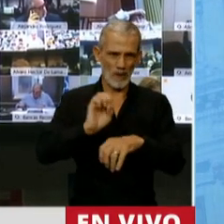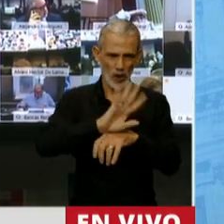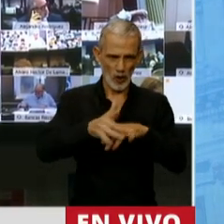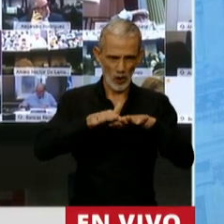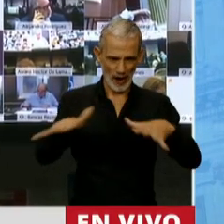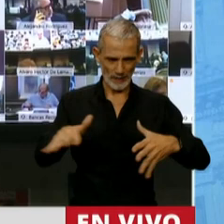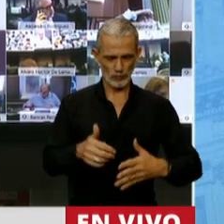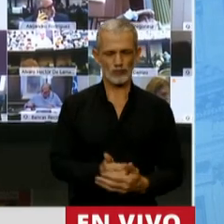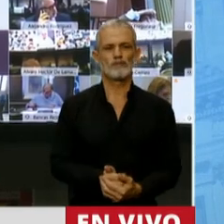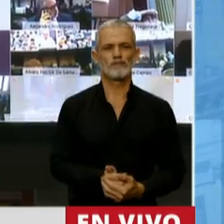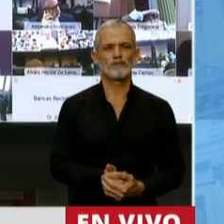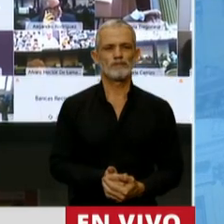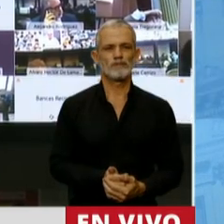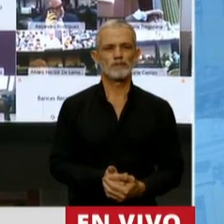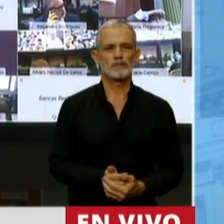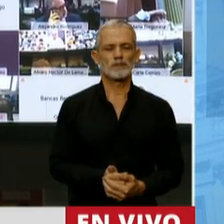pandemia.